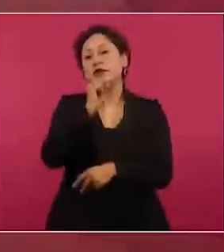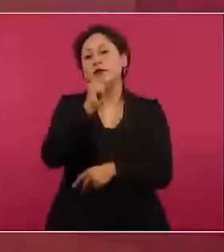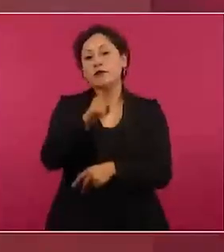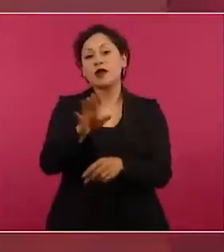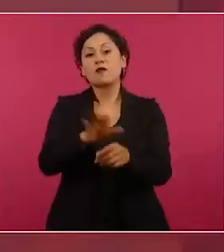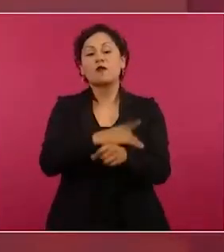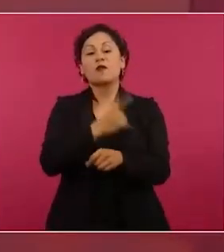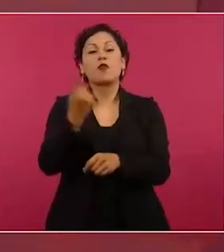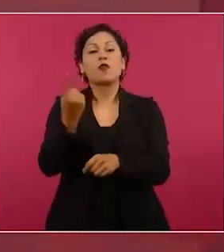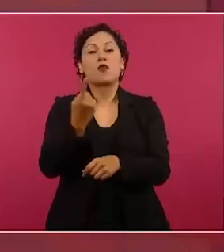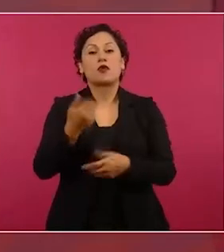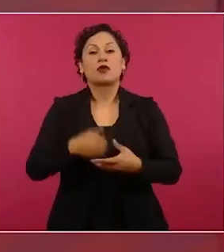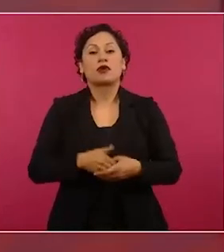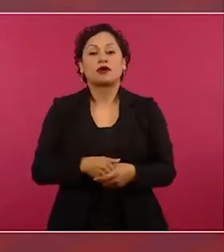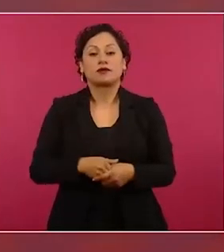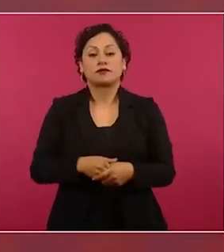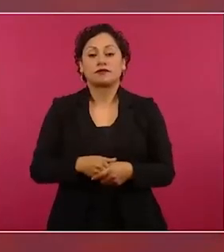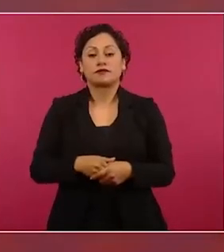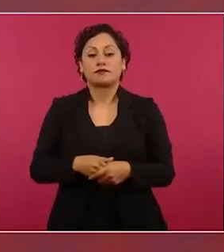lo que